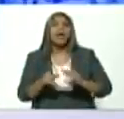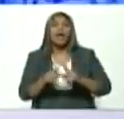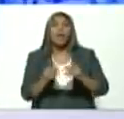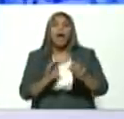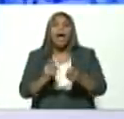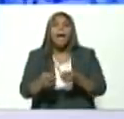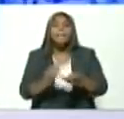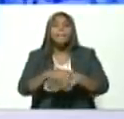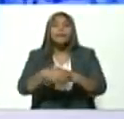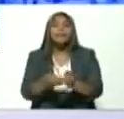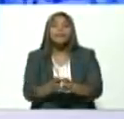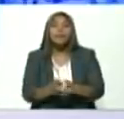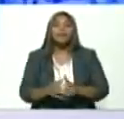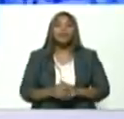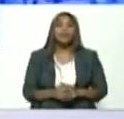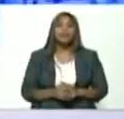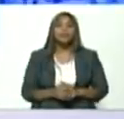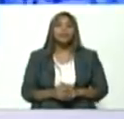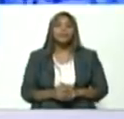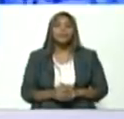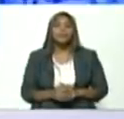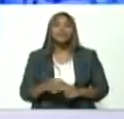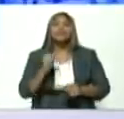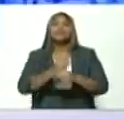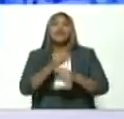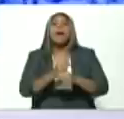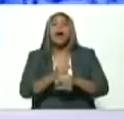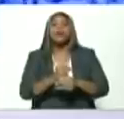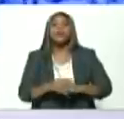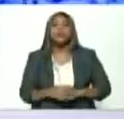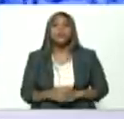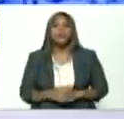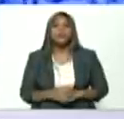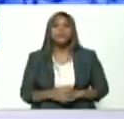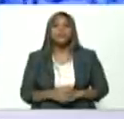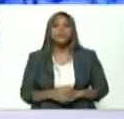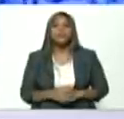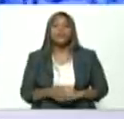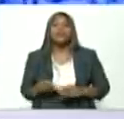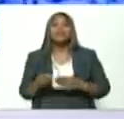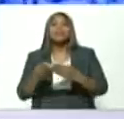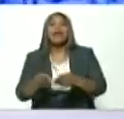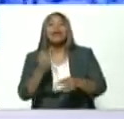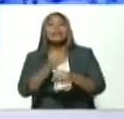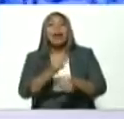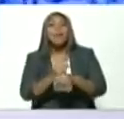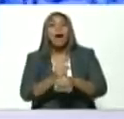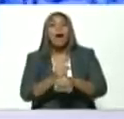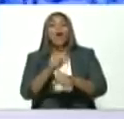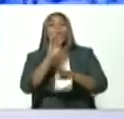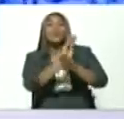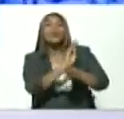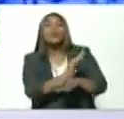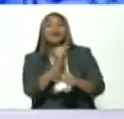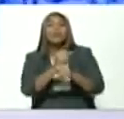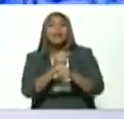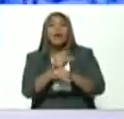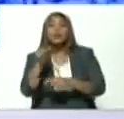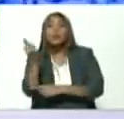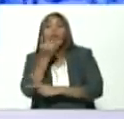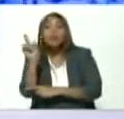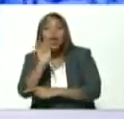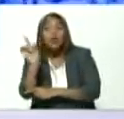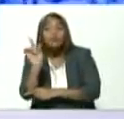y generación de empleo generación y protección de empleo Jacobo Torres no te equivoques